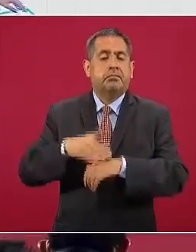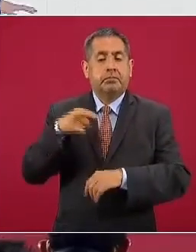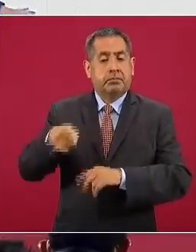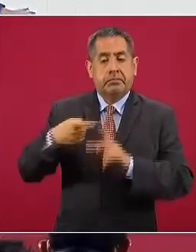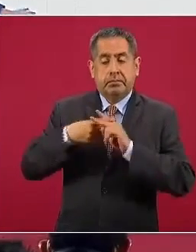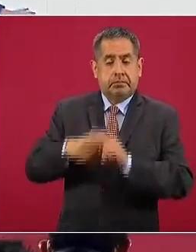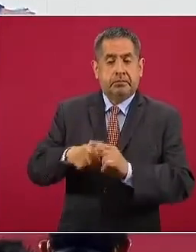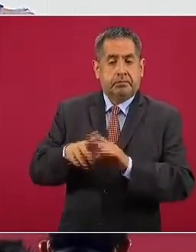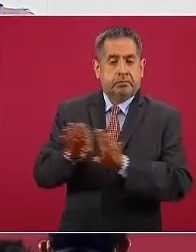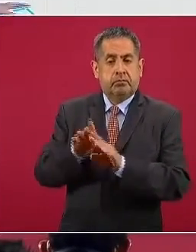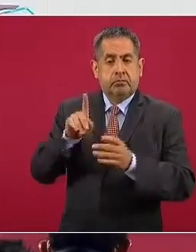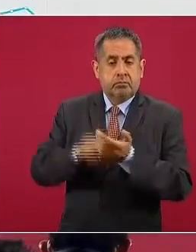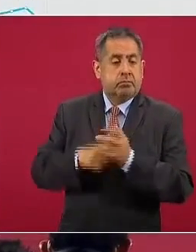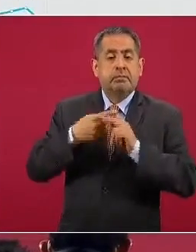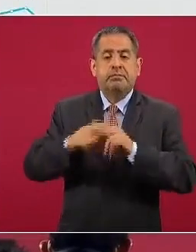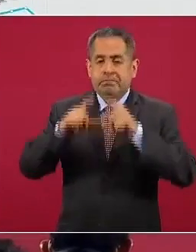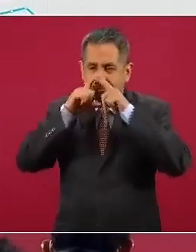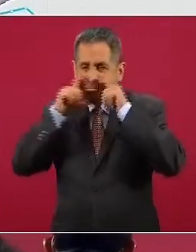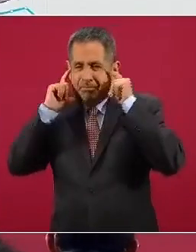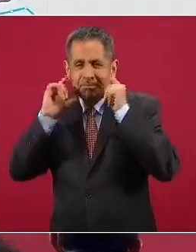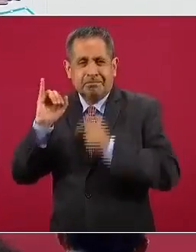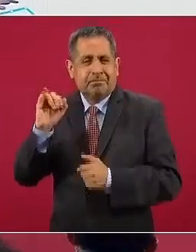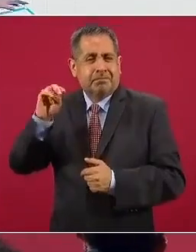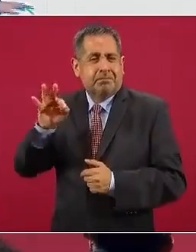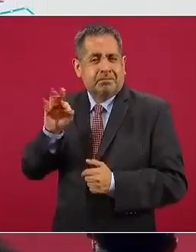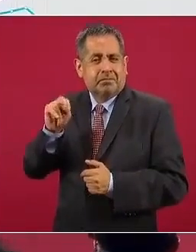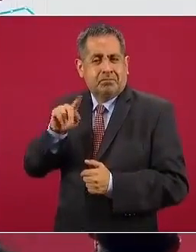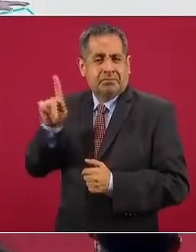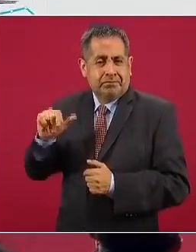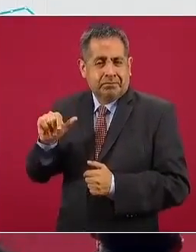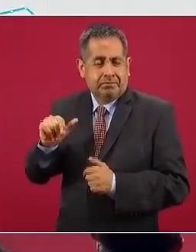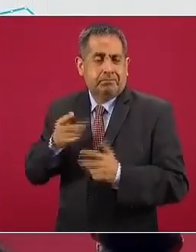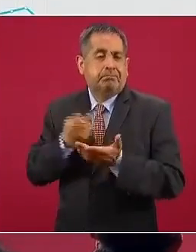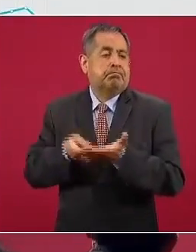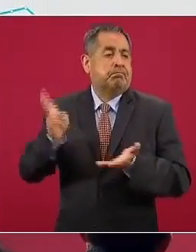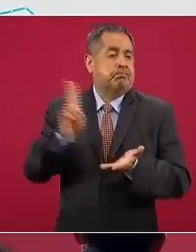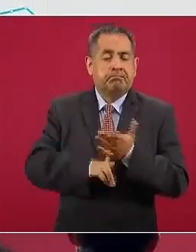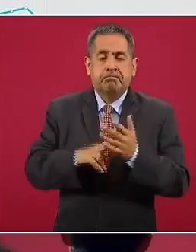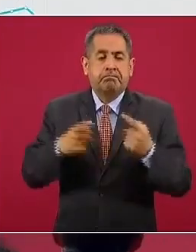empezó la temporada de influenza y la posibilidad o la